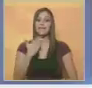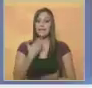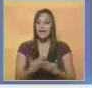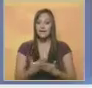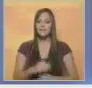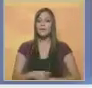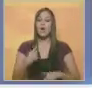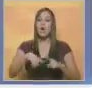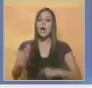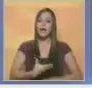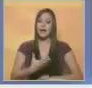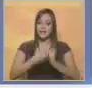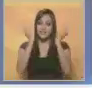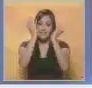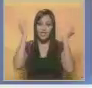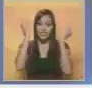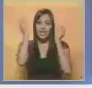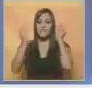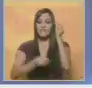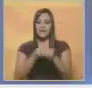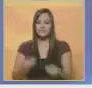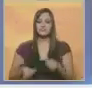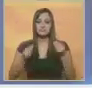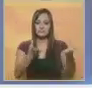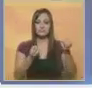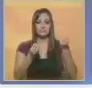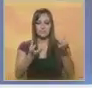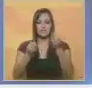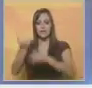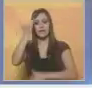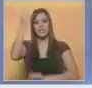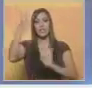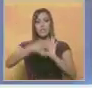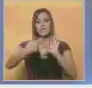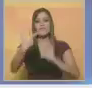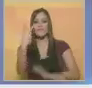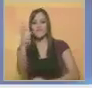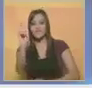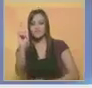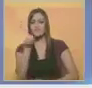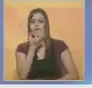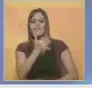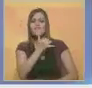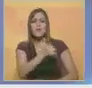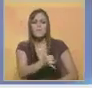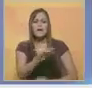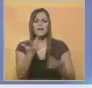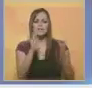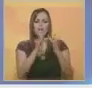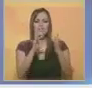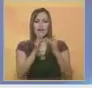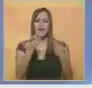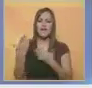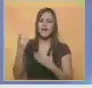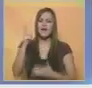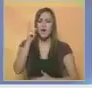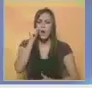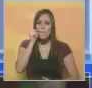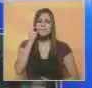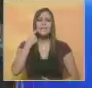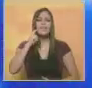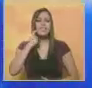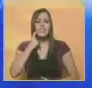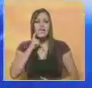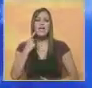El alcalde metropolitano Antonio Ledesma realiza la entrega del Plan Estratégico Caracas 2020. A esta hora hacemos un contacto en vivo y directo con nuestro compañero Santiago